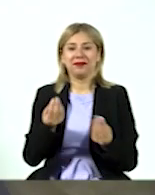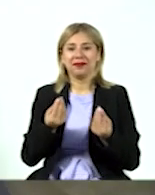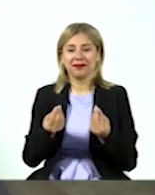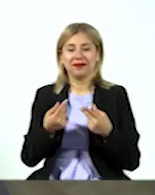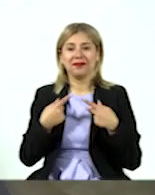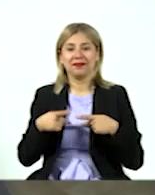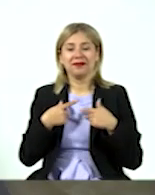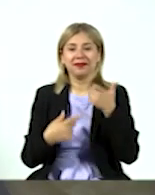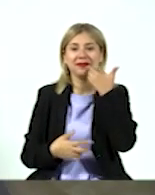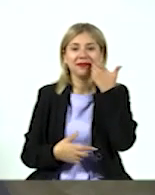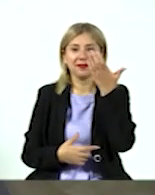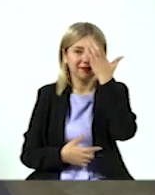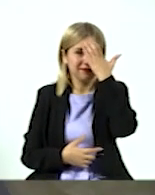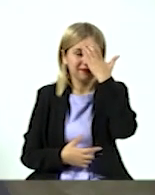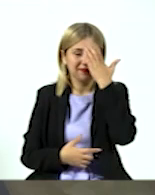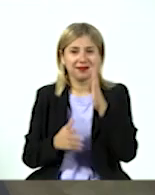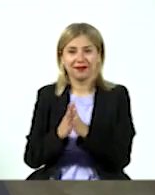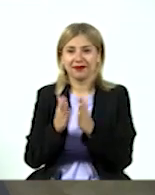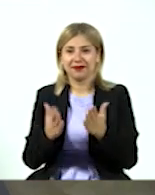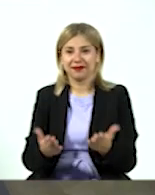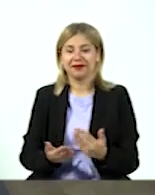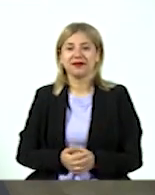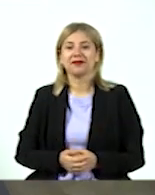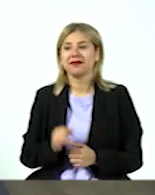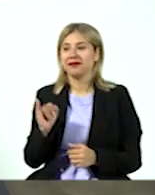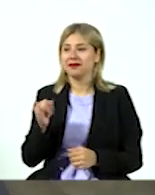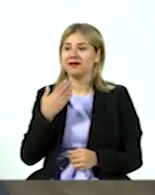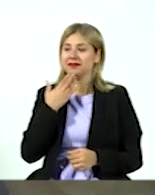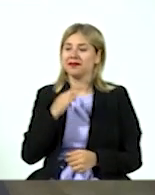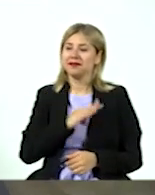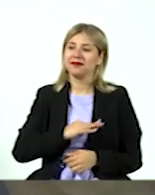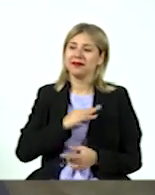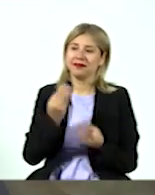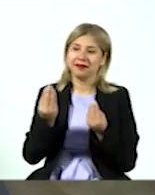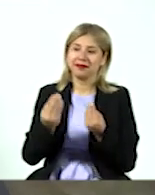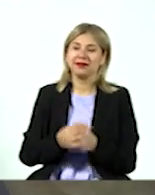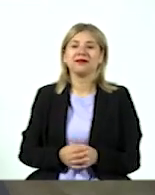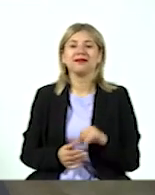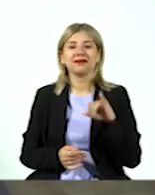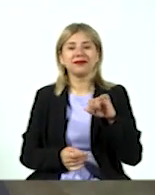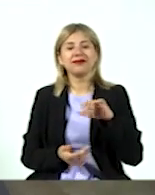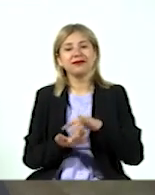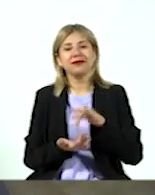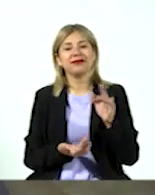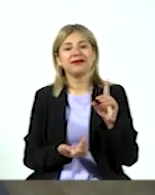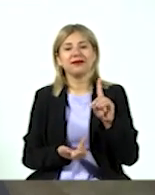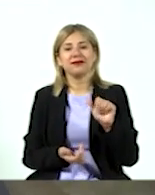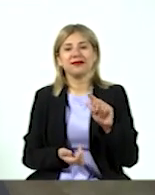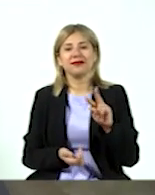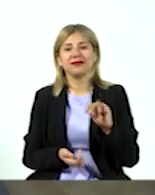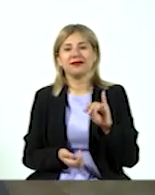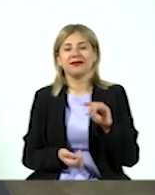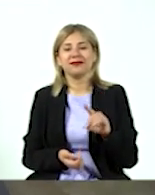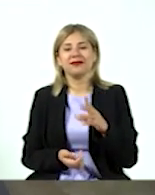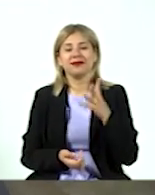pues quisiera conocer la obra. Bueno, mi estimado, pues enhorabuena y muchas felicidades. Muchas gracias, querido David. Al contrario. Que tengan un bonito día, sobre todo con tendencia positiva.